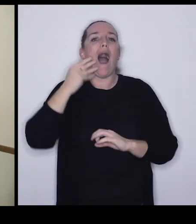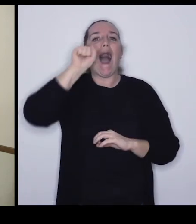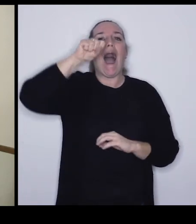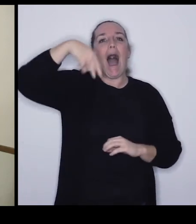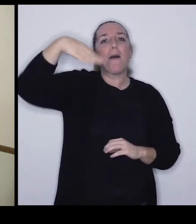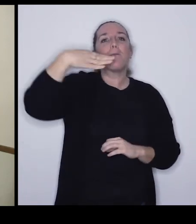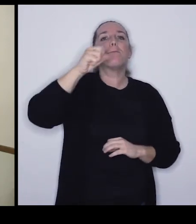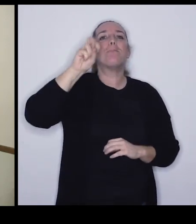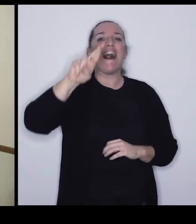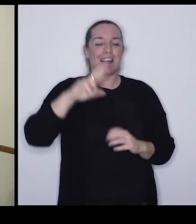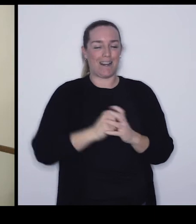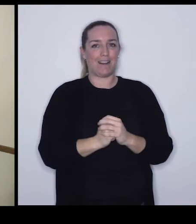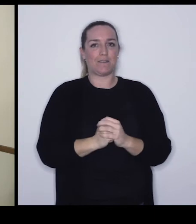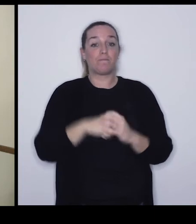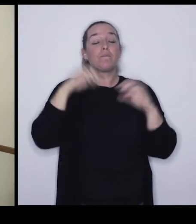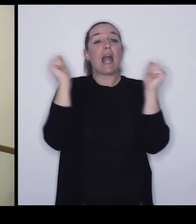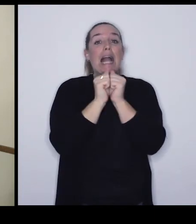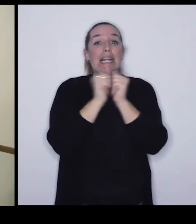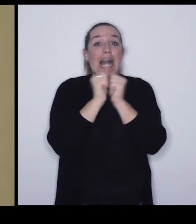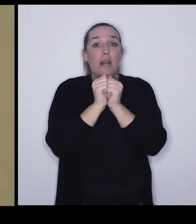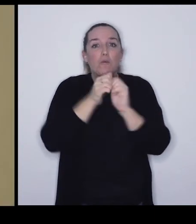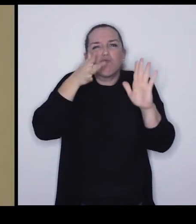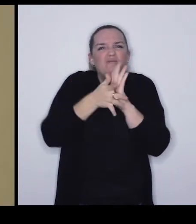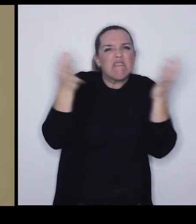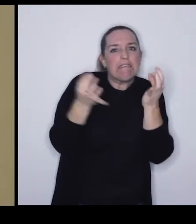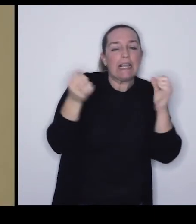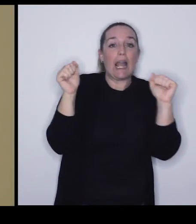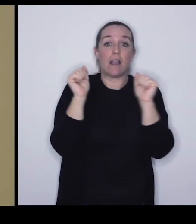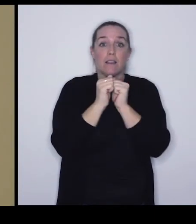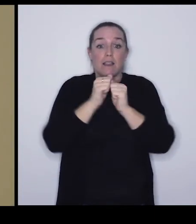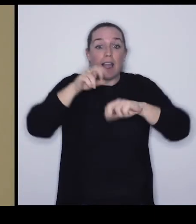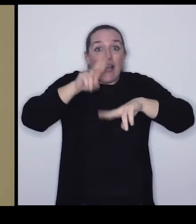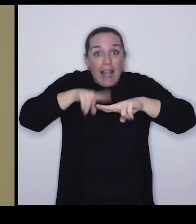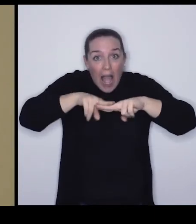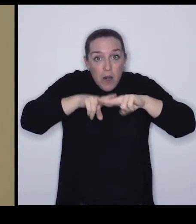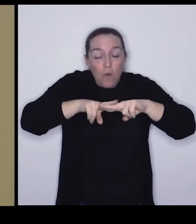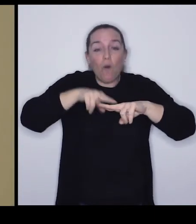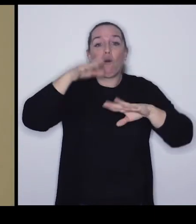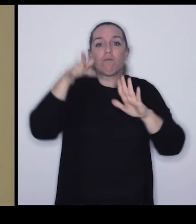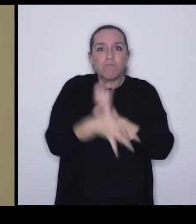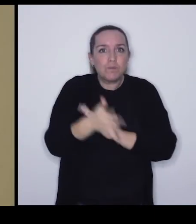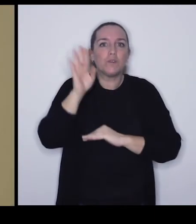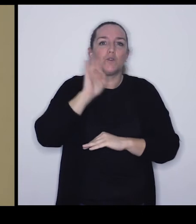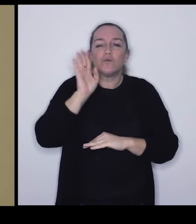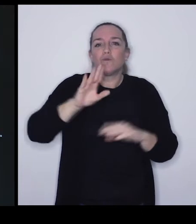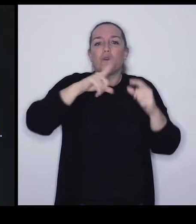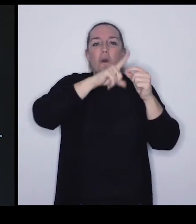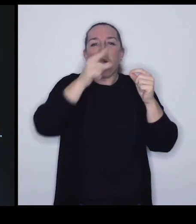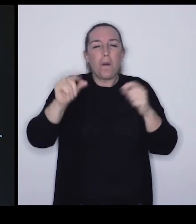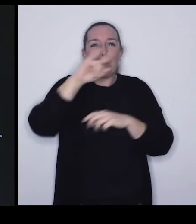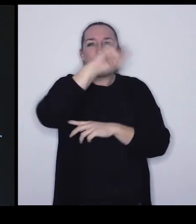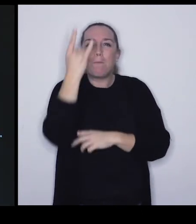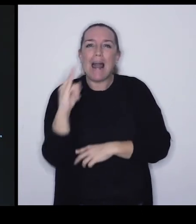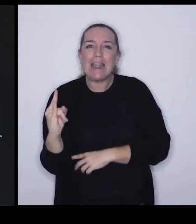utilizamos hoy en día como combustible fósil... ...no es otra cosa que restos de plantas que quedaron depositadas... ...sobre lodo, sobre